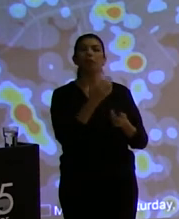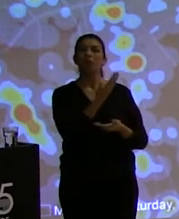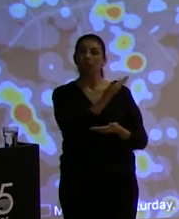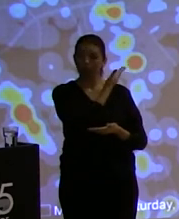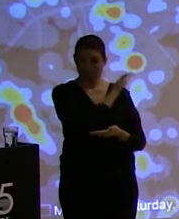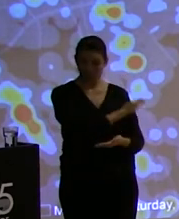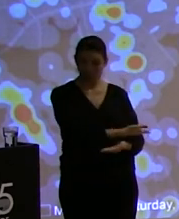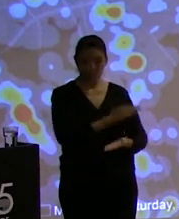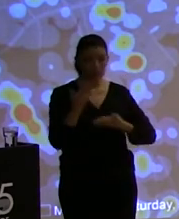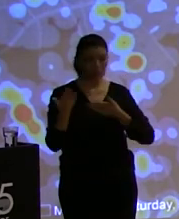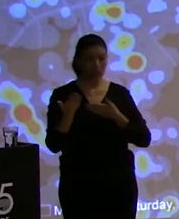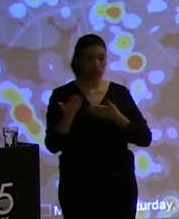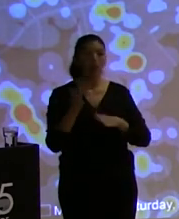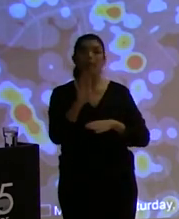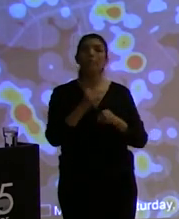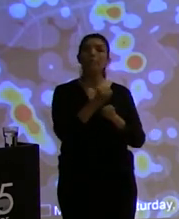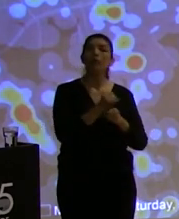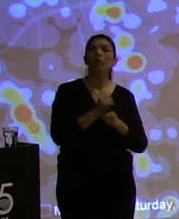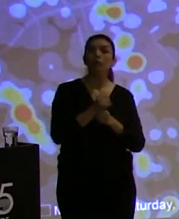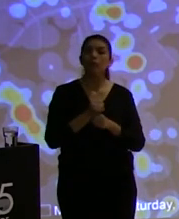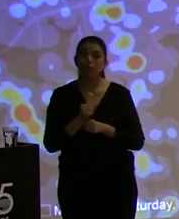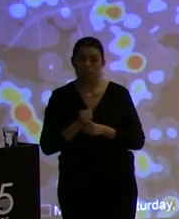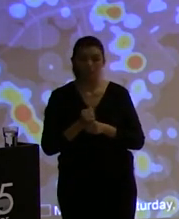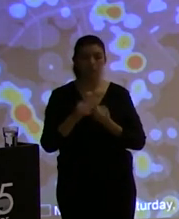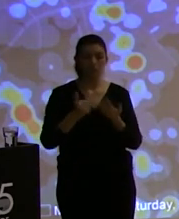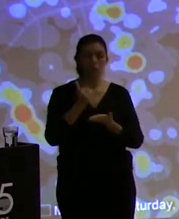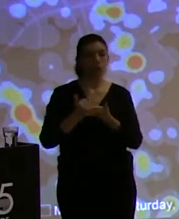de los espacios públicos en la ciudad de San José, en California.